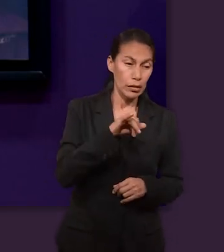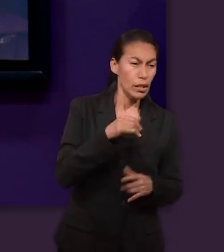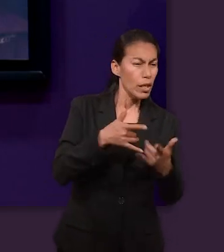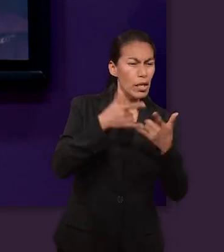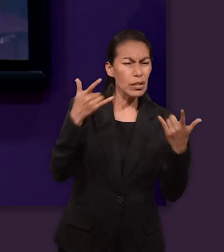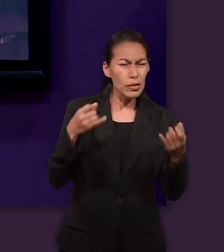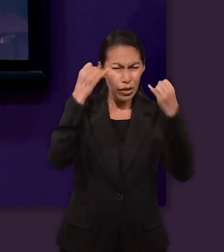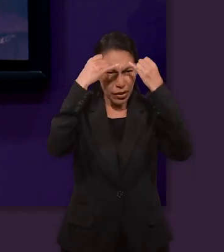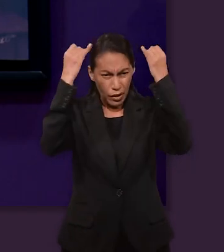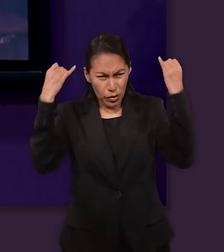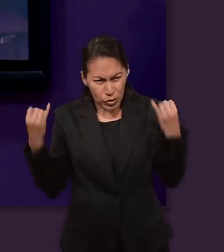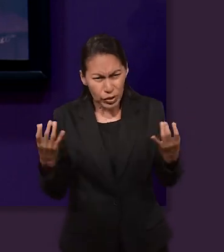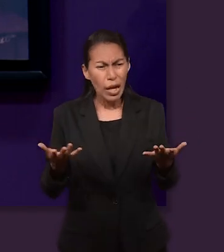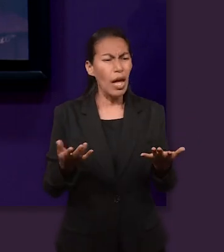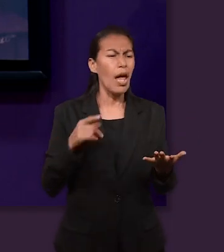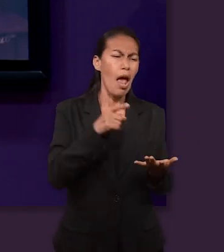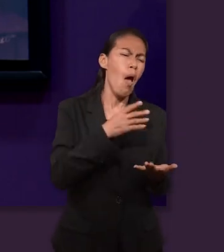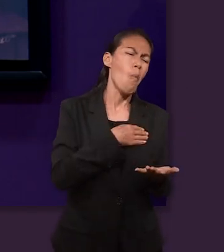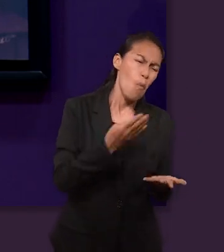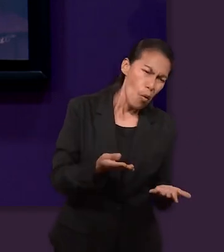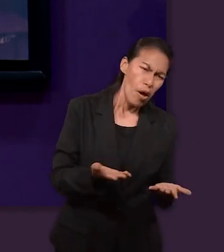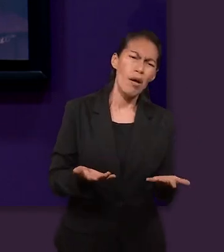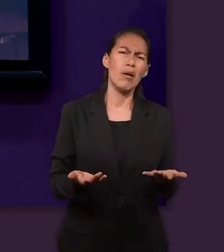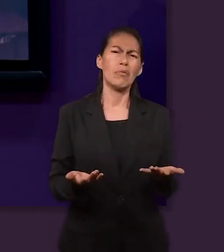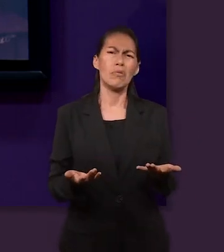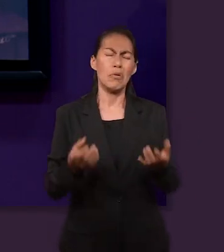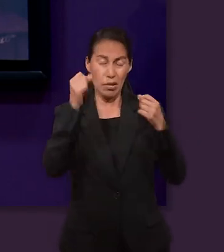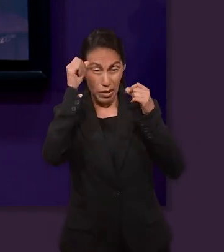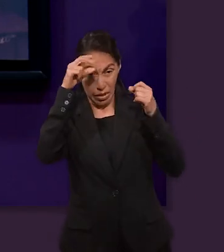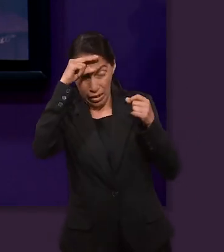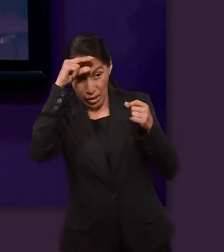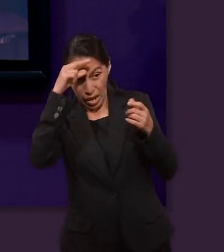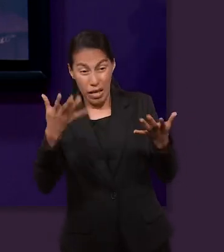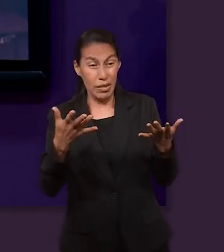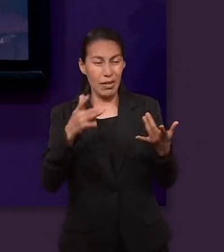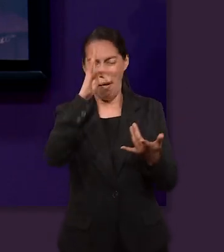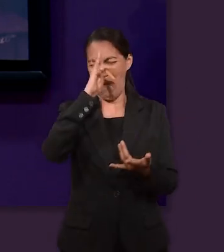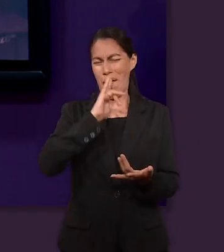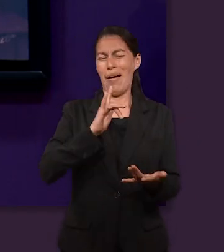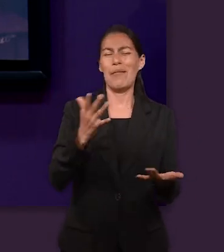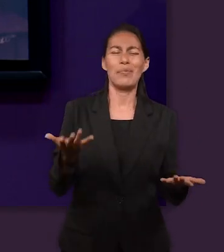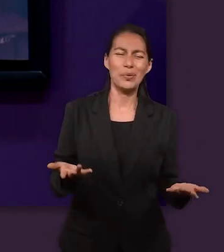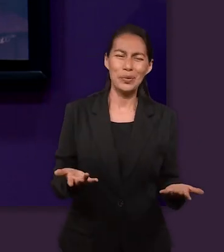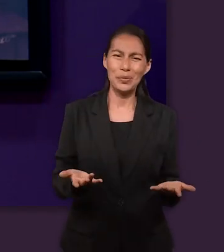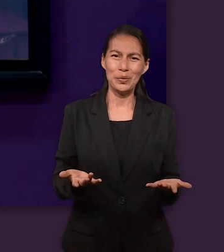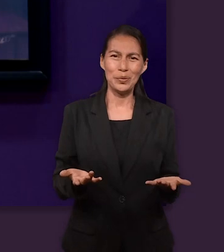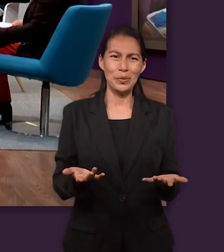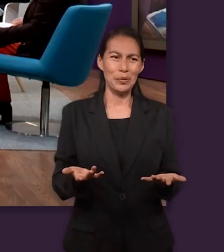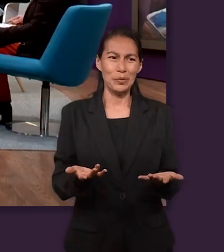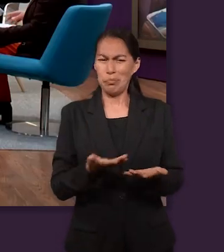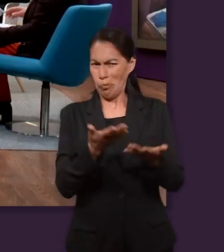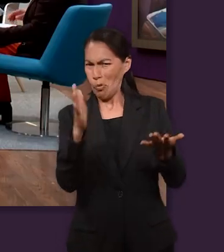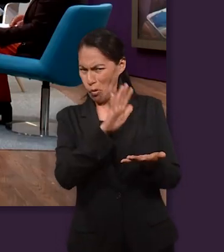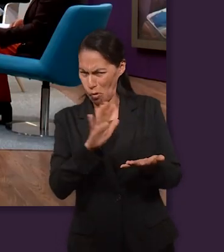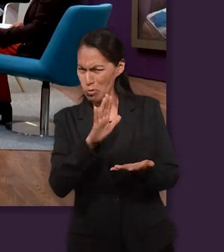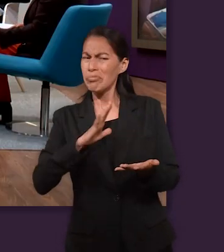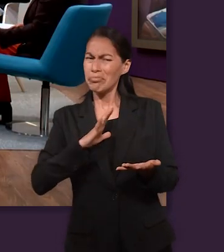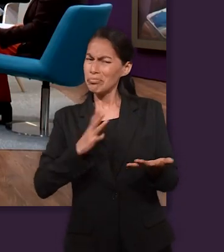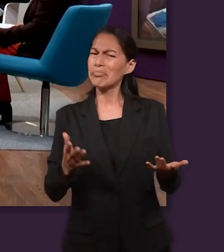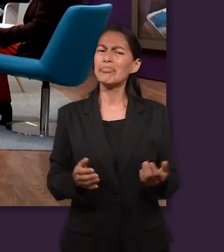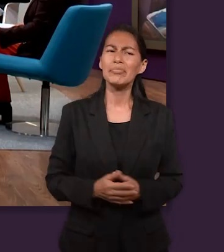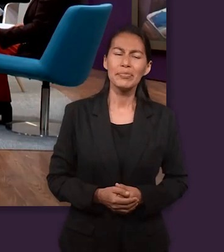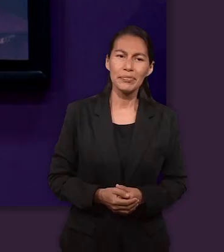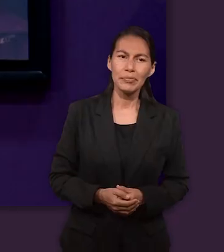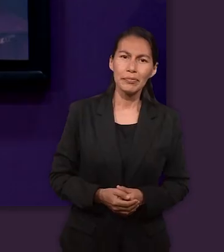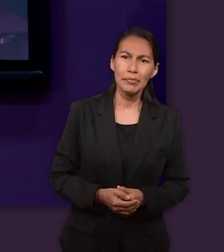de José o recordamos la historia de José, siempre pensamos en que, bueno, él es que él era un muy buen administrador, era muy inteligente, además era guapo, o